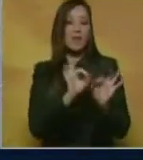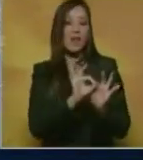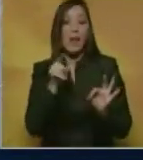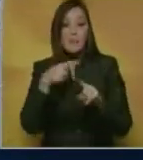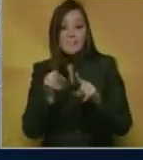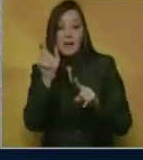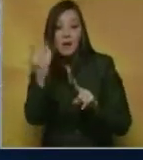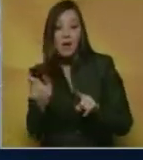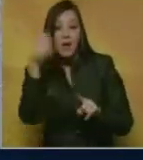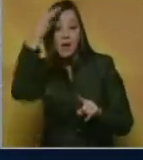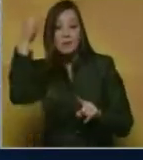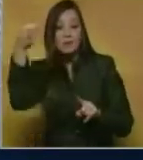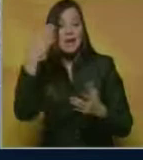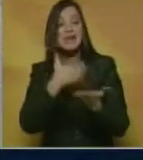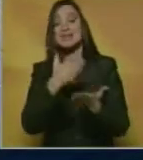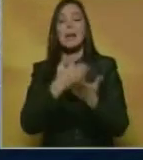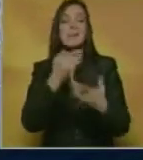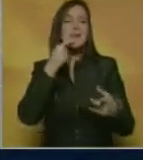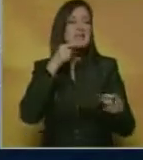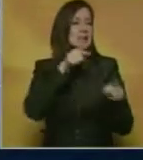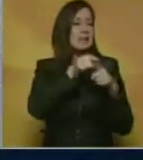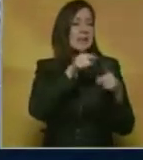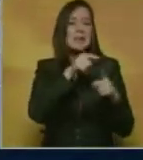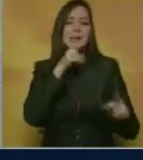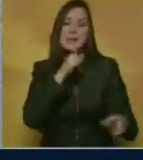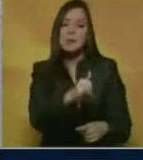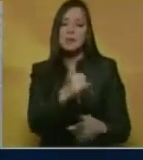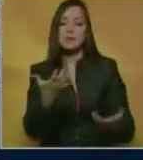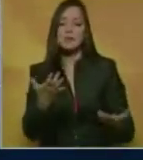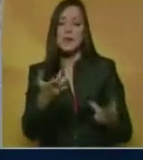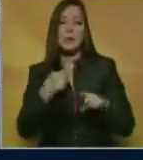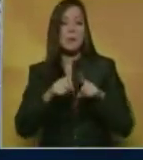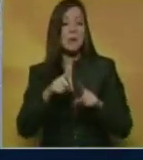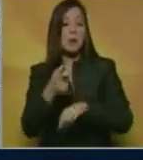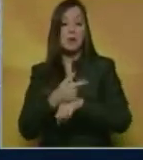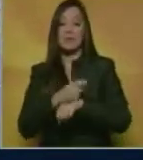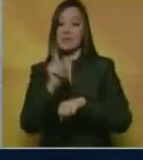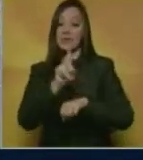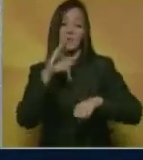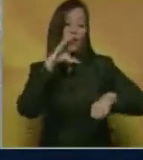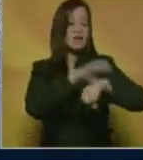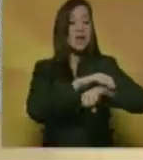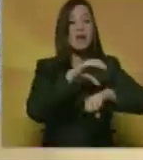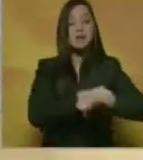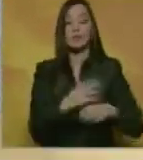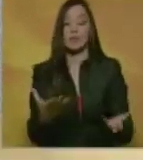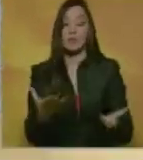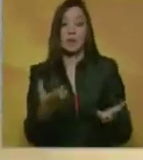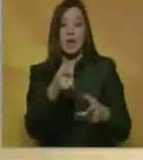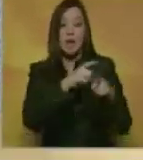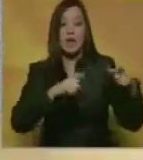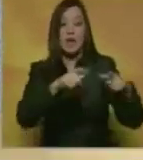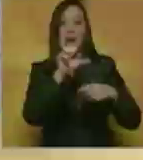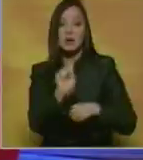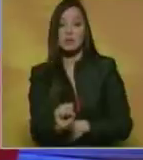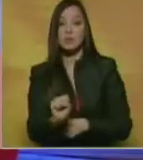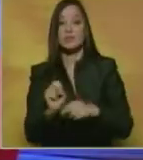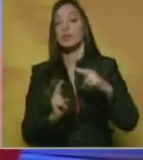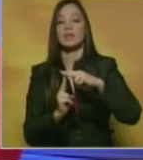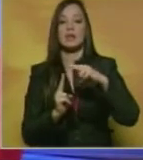un operativo real para atacarlos y desmantelar la presencia de estos grupos irregulares en la zona sur del estado Táchira.